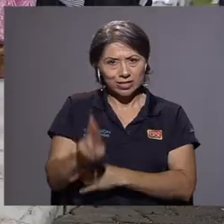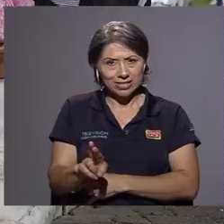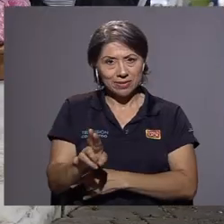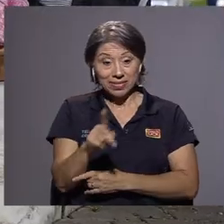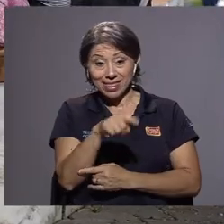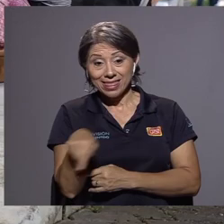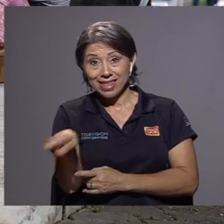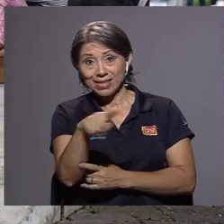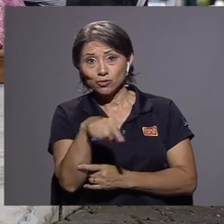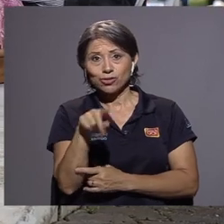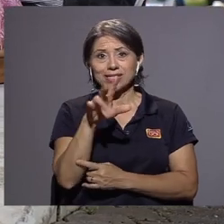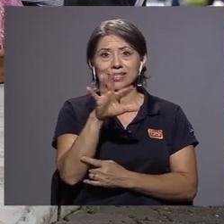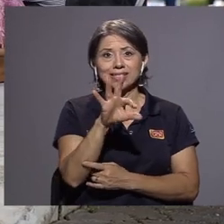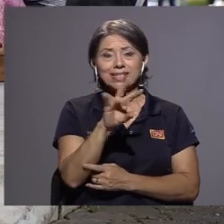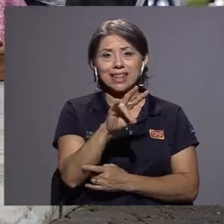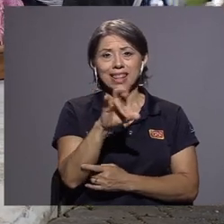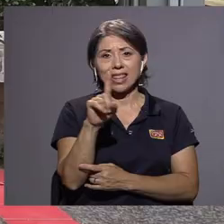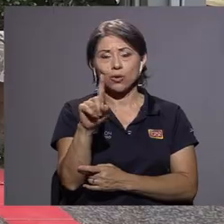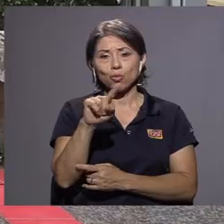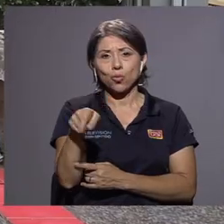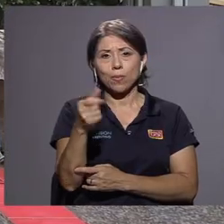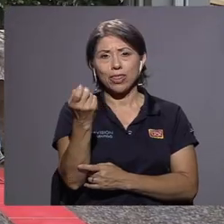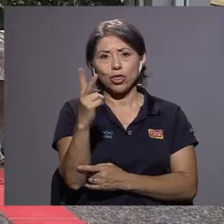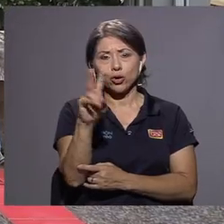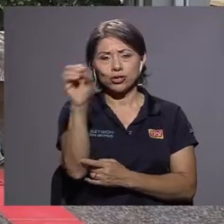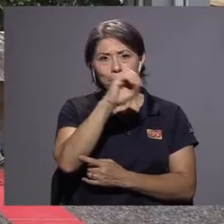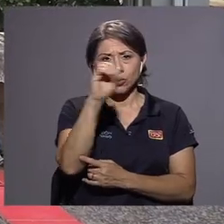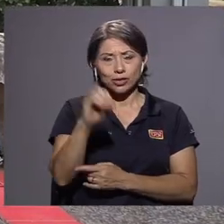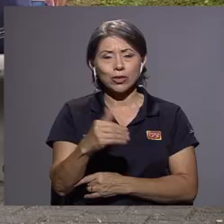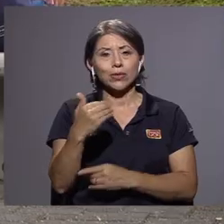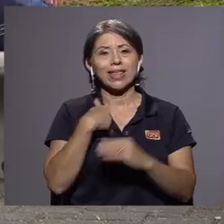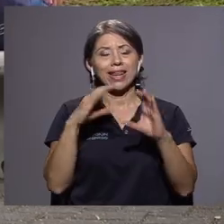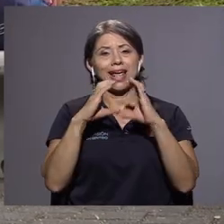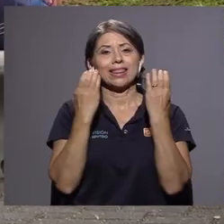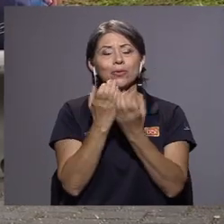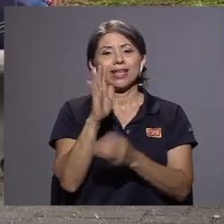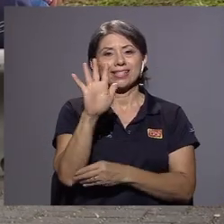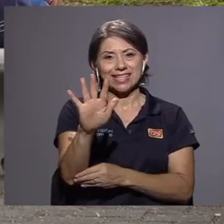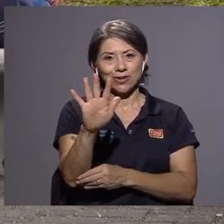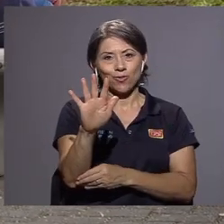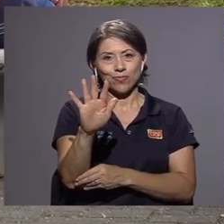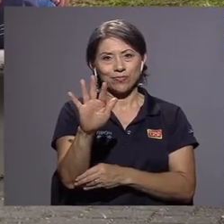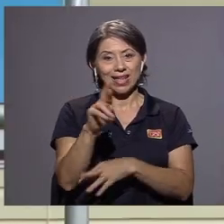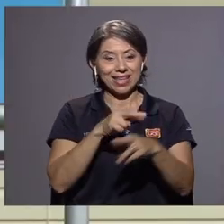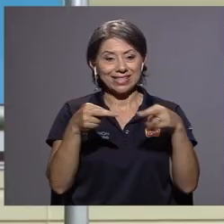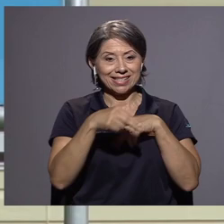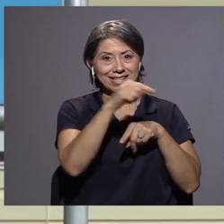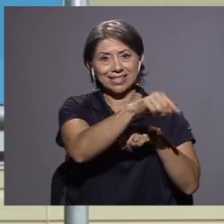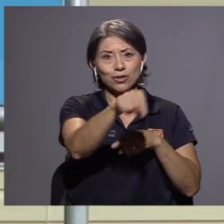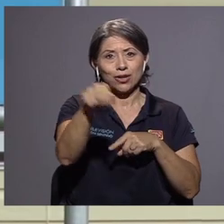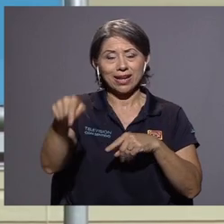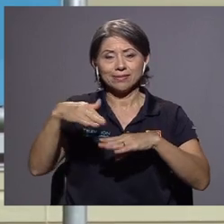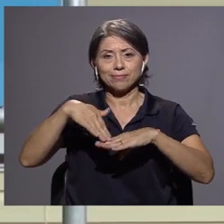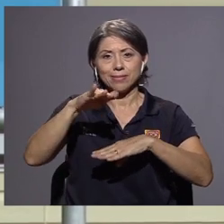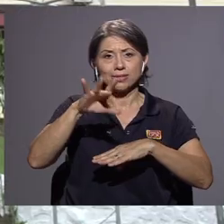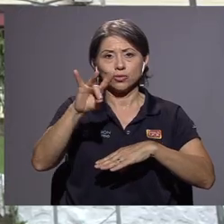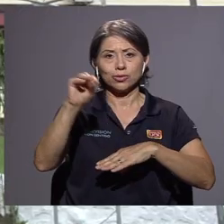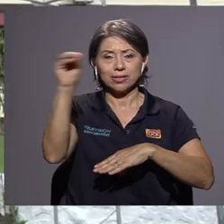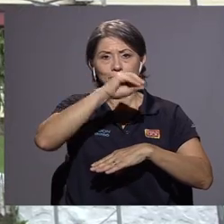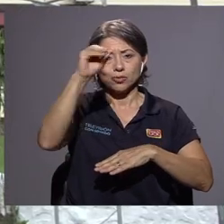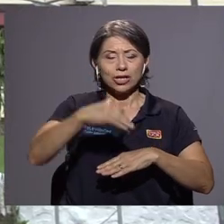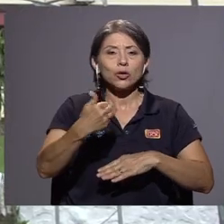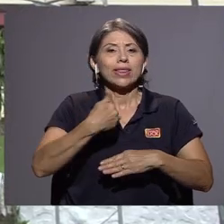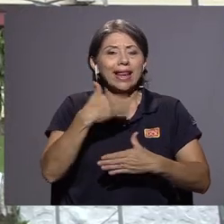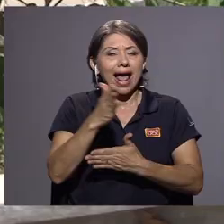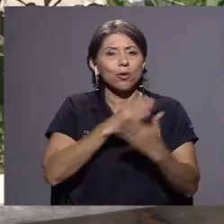Rica, de los cuales el 71,12% tiene asignada la categoría de beca 5. En sedes regionales, más de